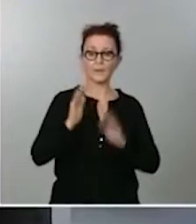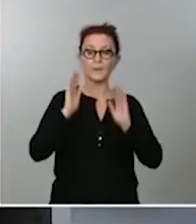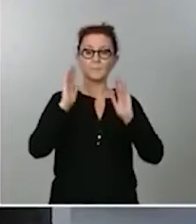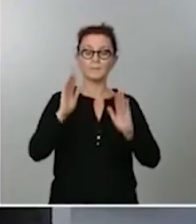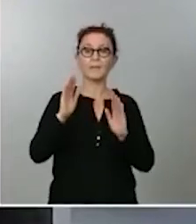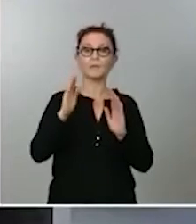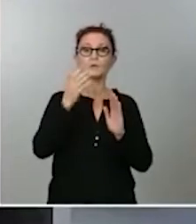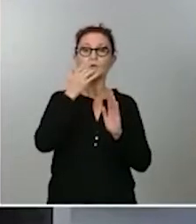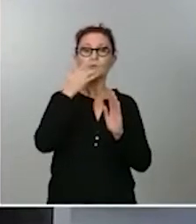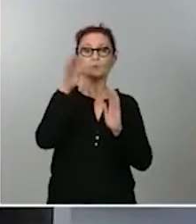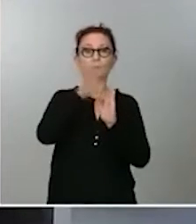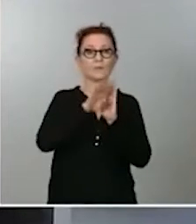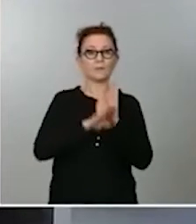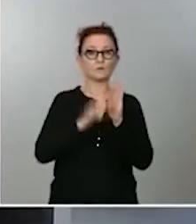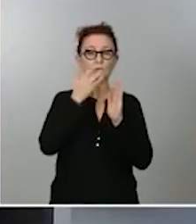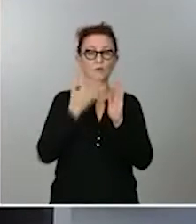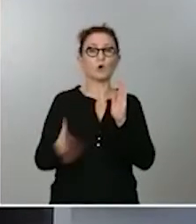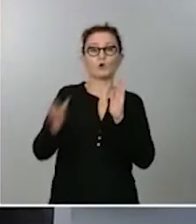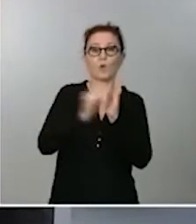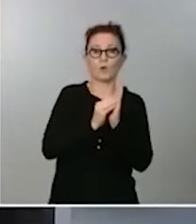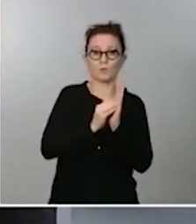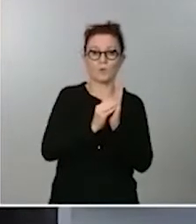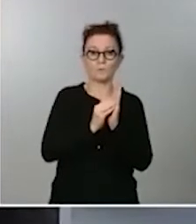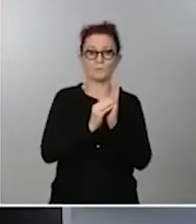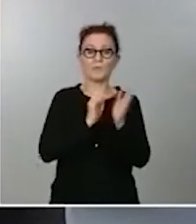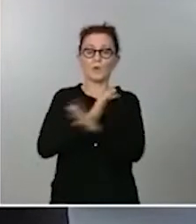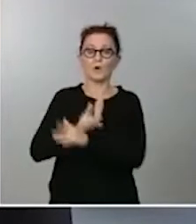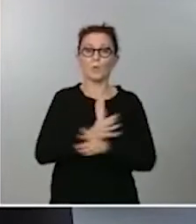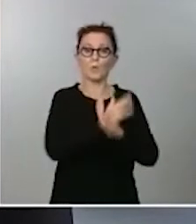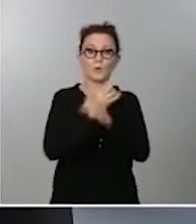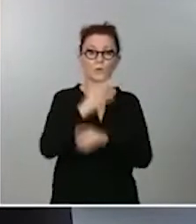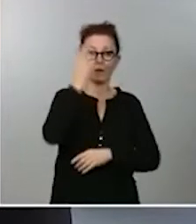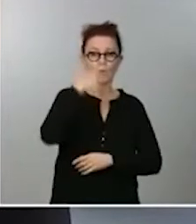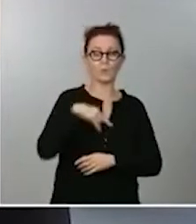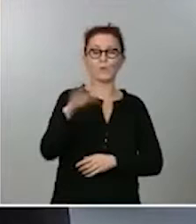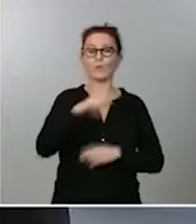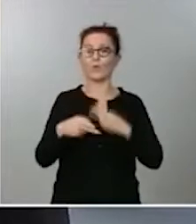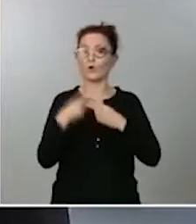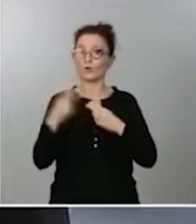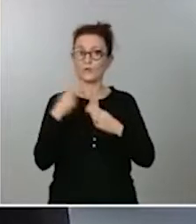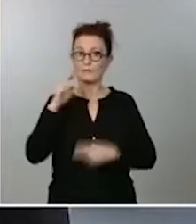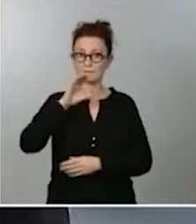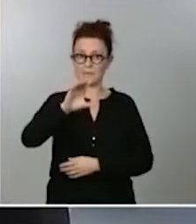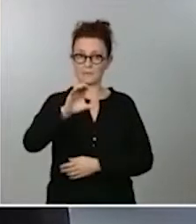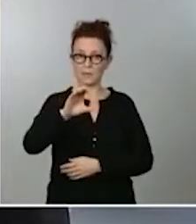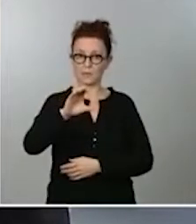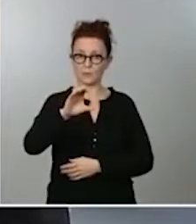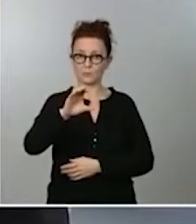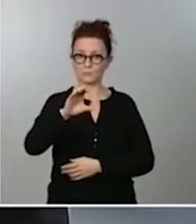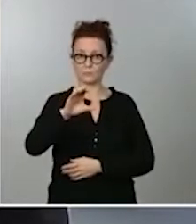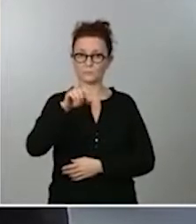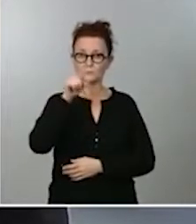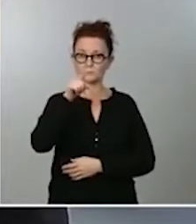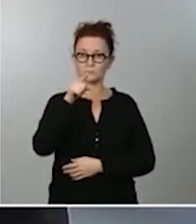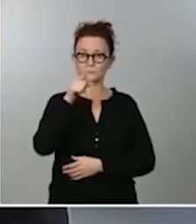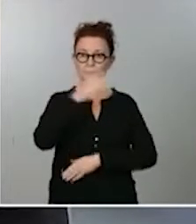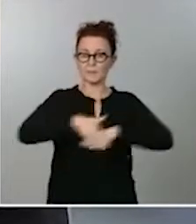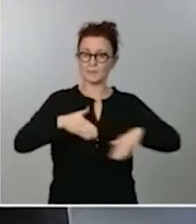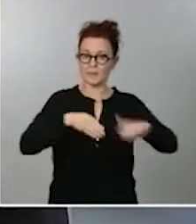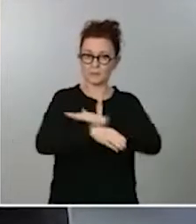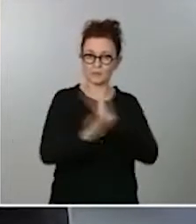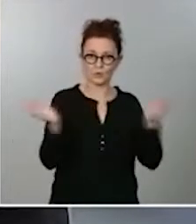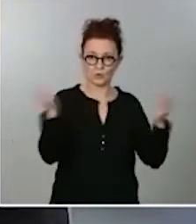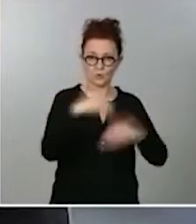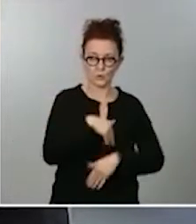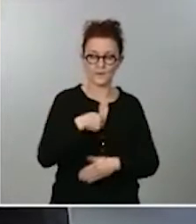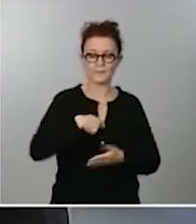juegos de la ONCE o los de la propia lotería del Estado? En los que no hay control de acceso, se compran rascas